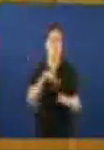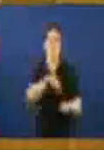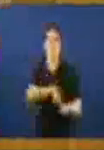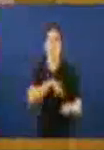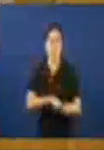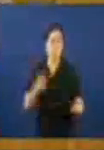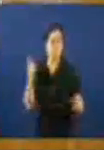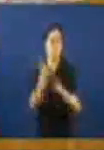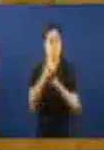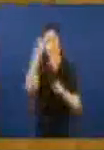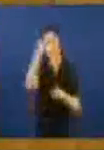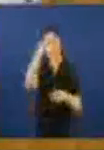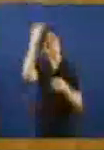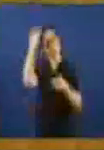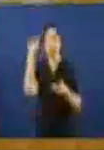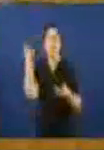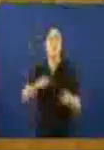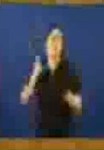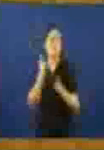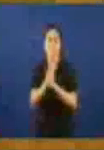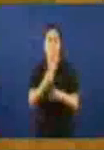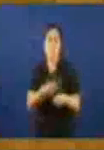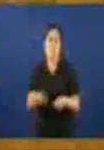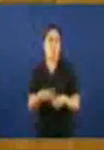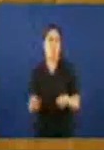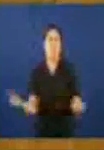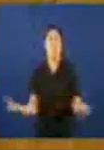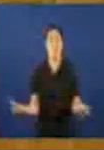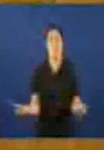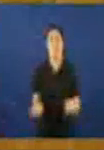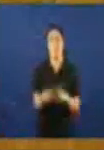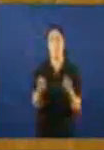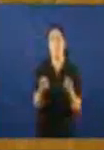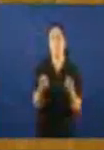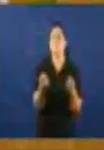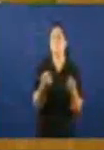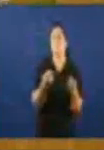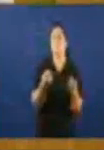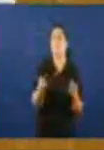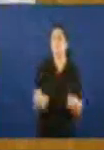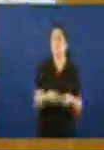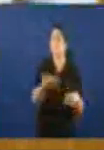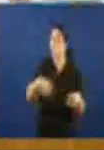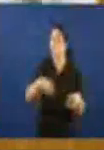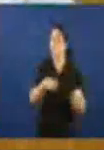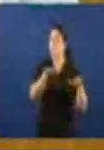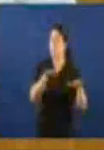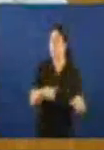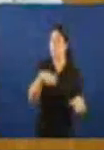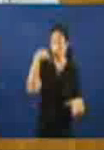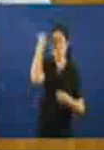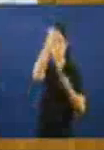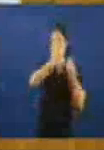cabe a ideología nin a política por o visto. Hagás, naturalmente, ao pensamento único, reaccionario, nacional